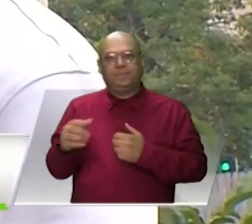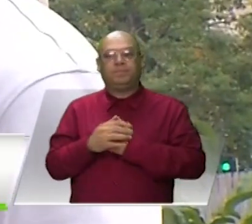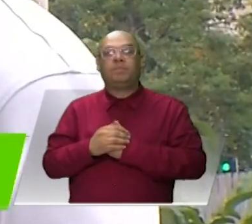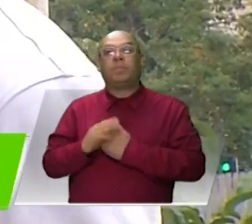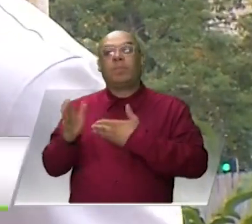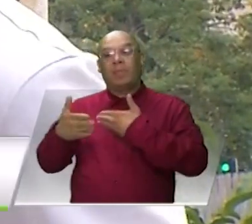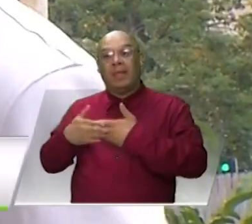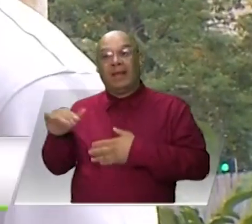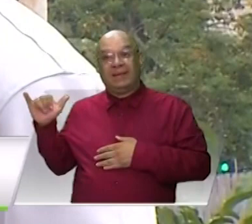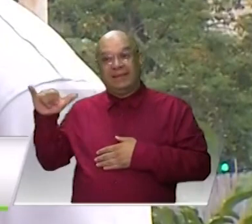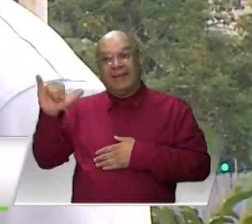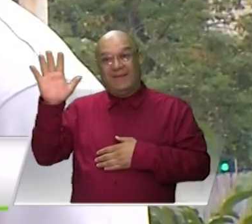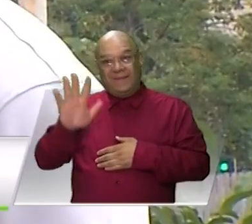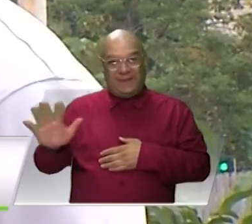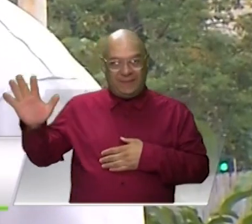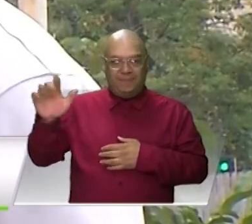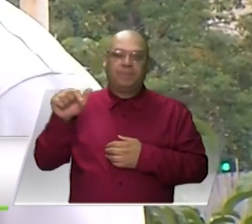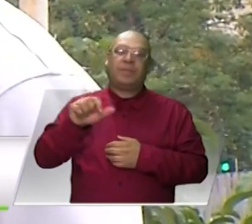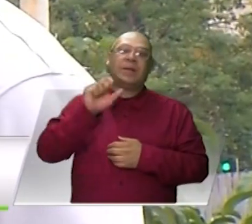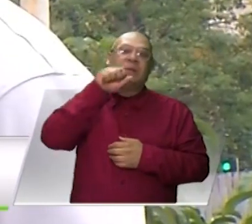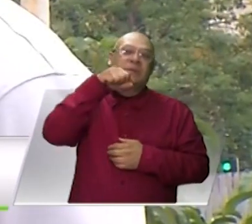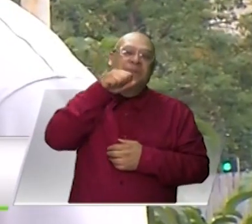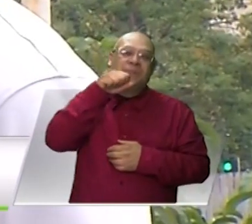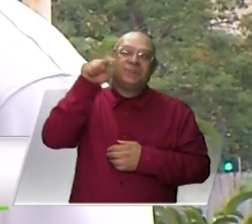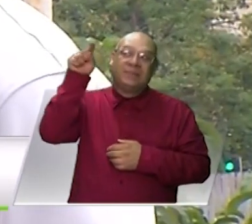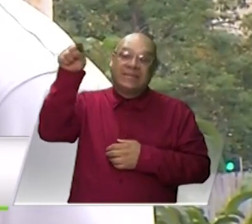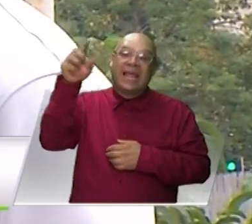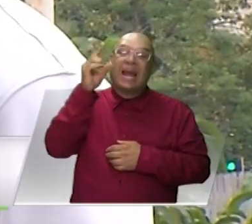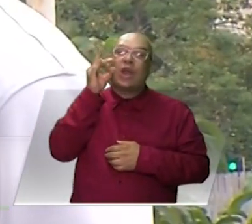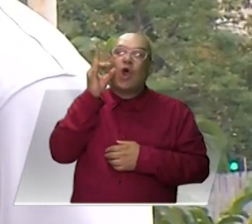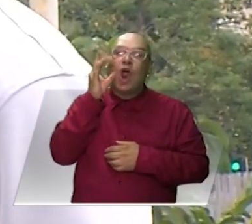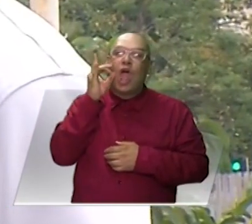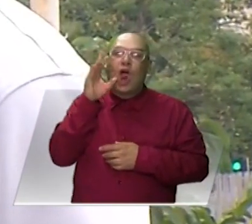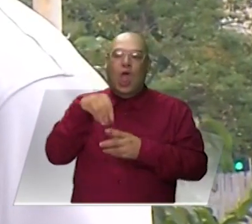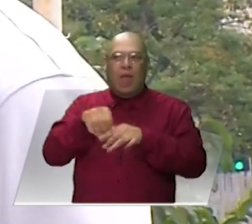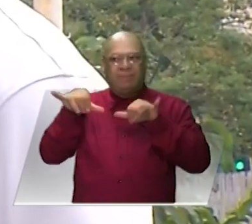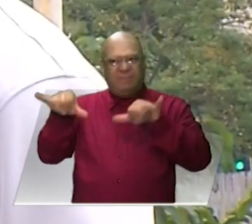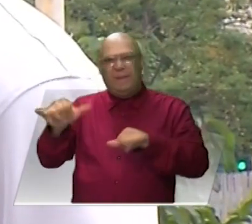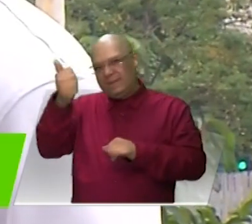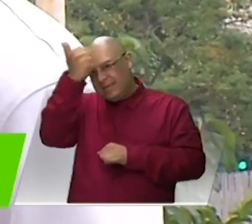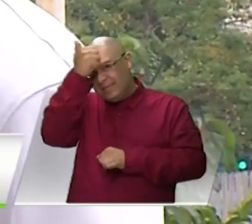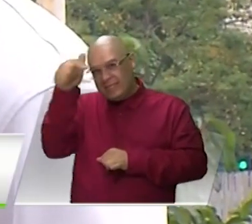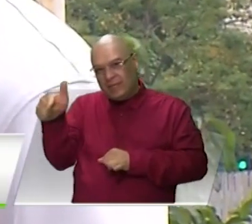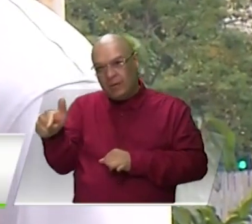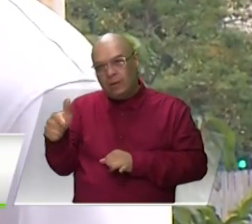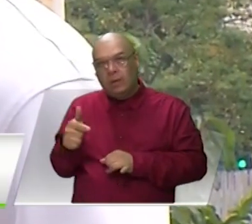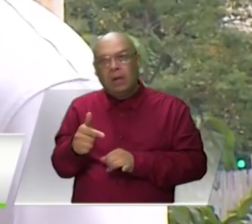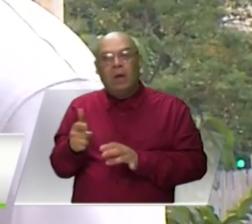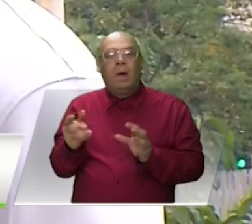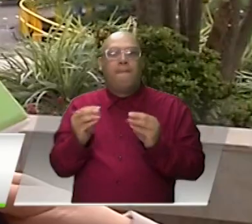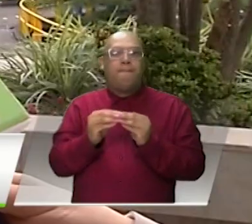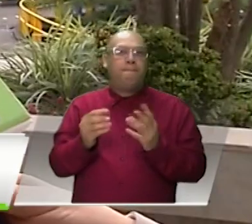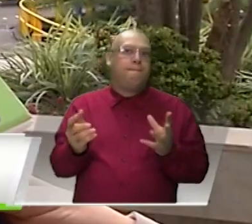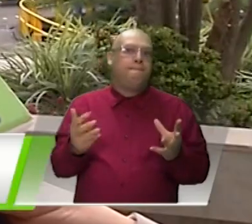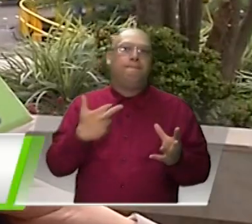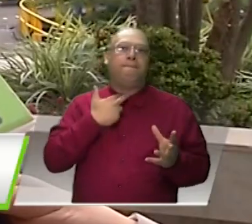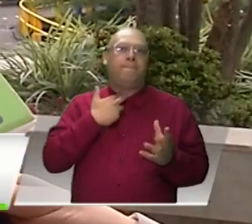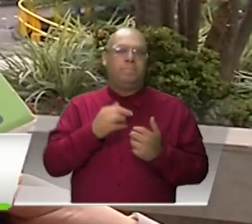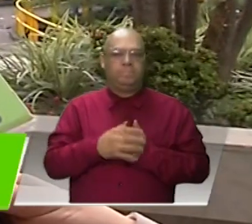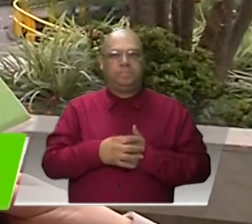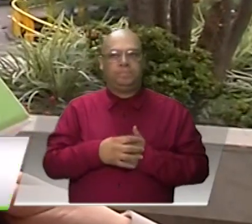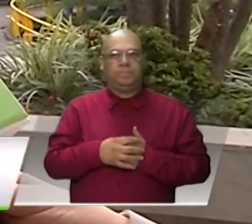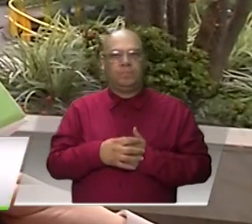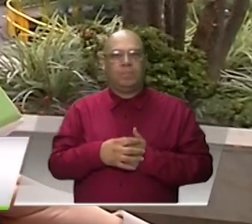tenían su hub aquí en el José María Córdoba en Río Negro, entonces hace que la oferta sea mucho menor. Hay muchas